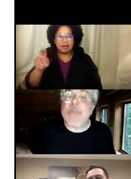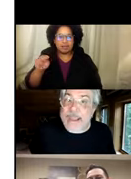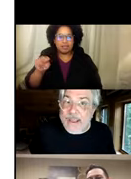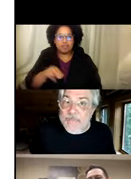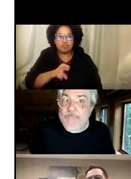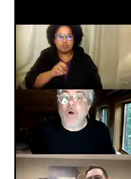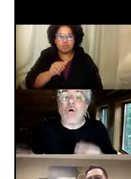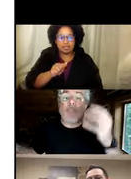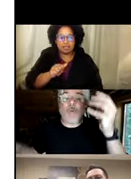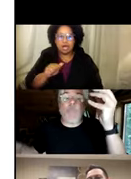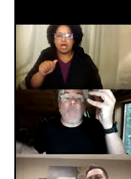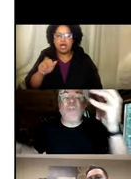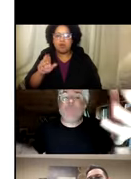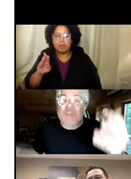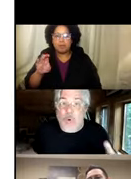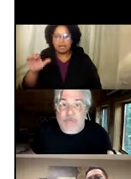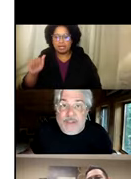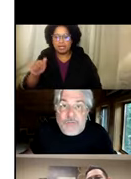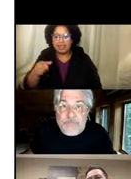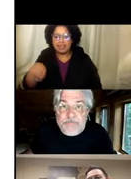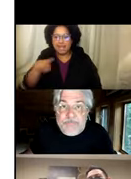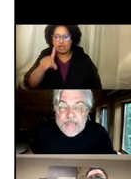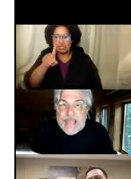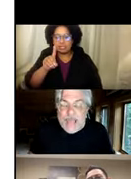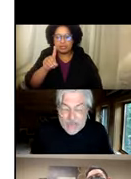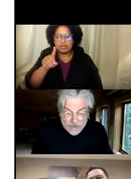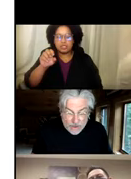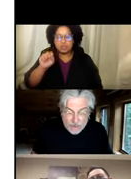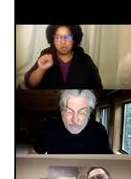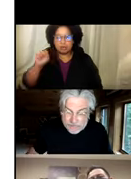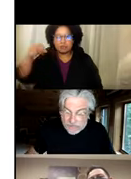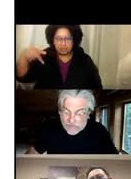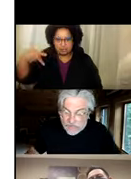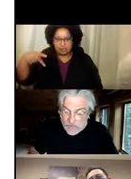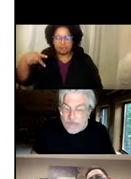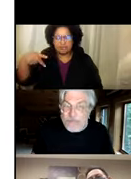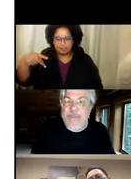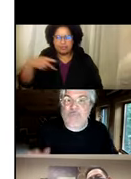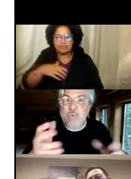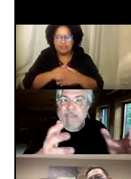Entonces, Esteban, Rosa y Rebeca son profesiones de soporte directo.